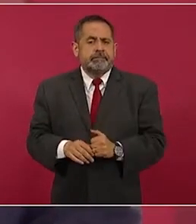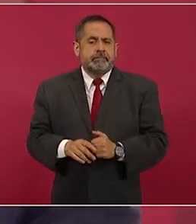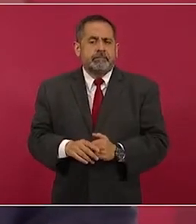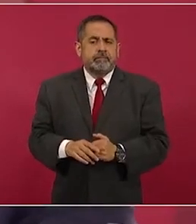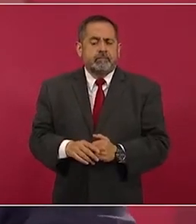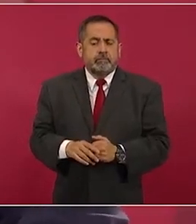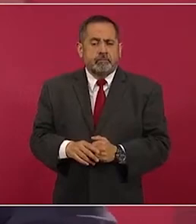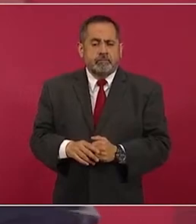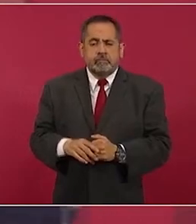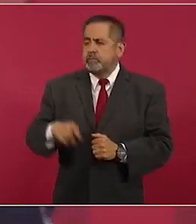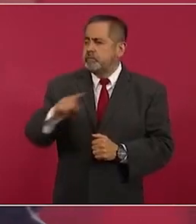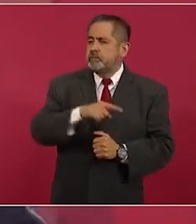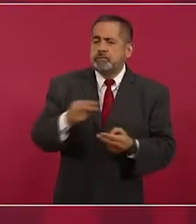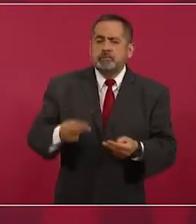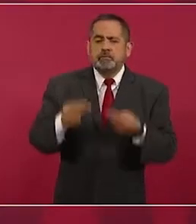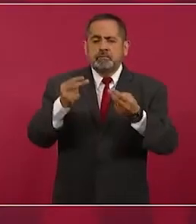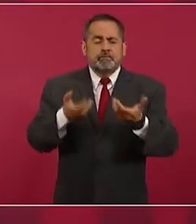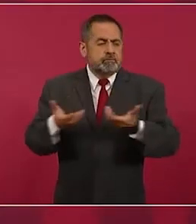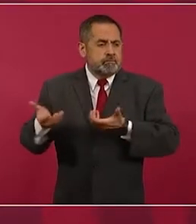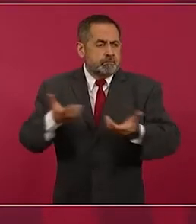y el comercio